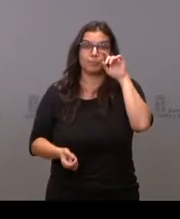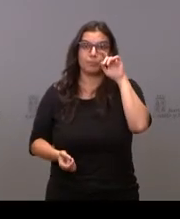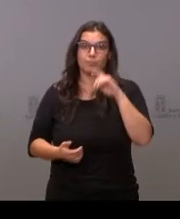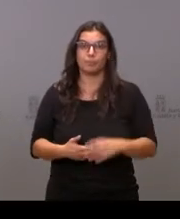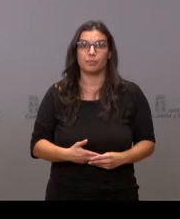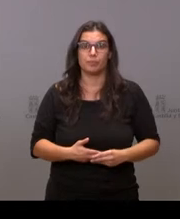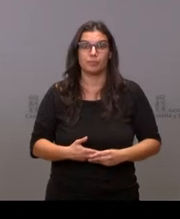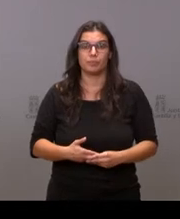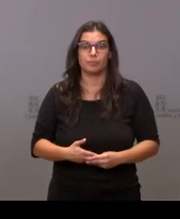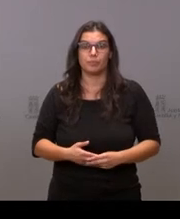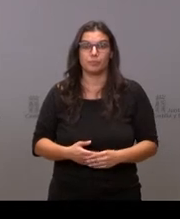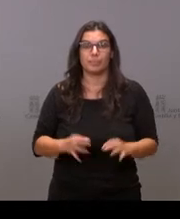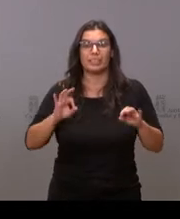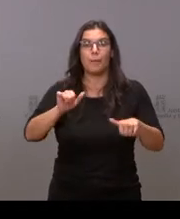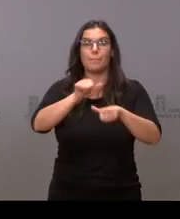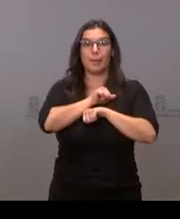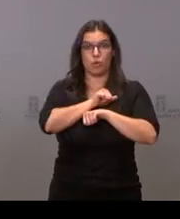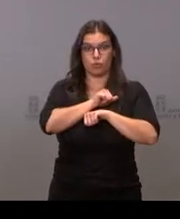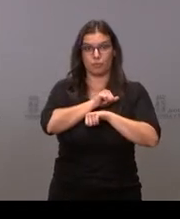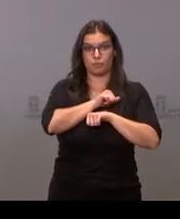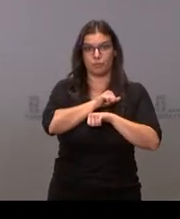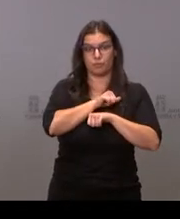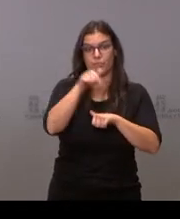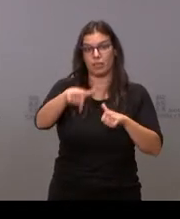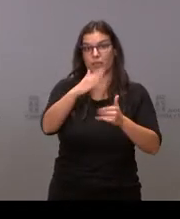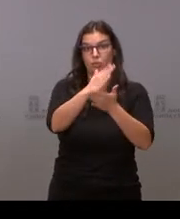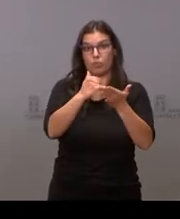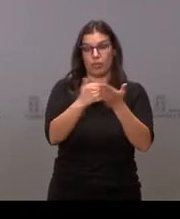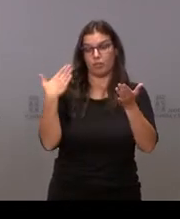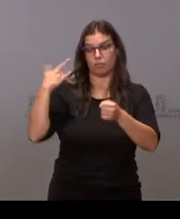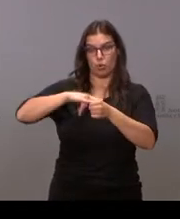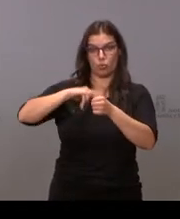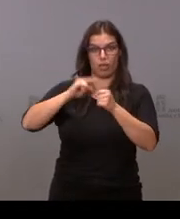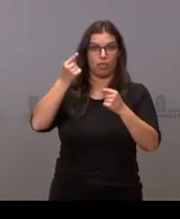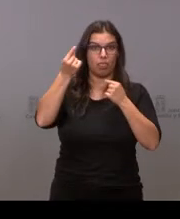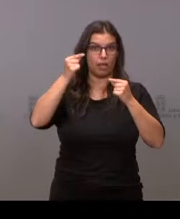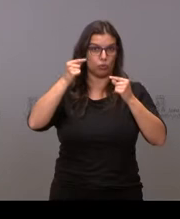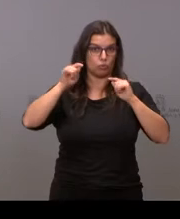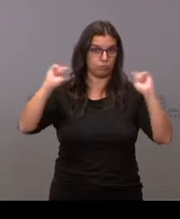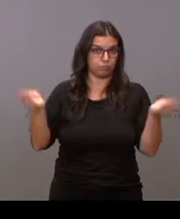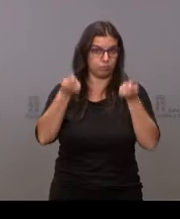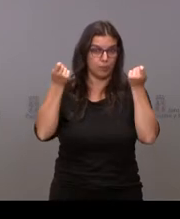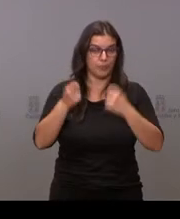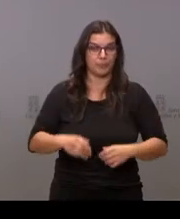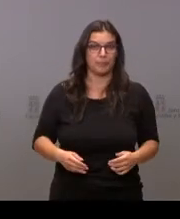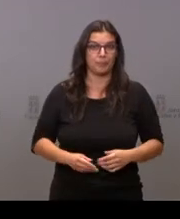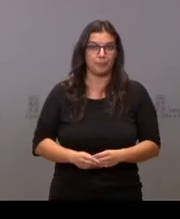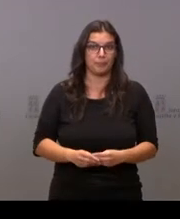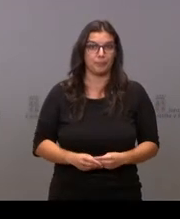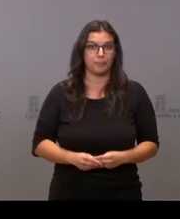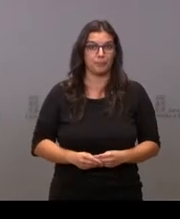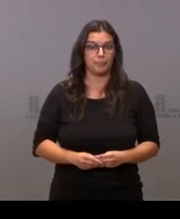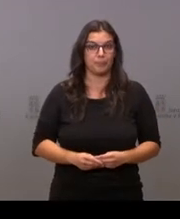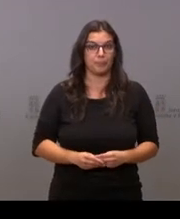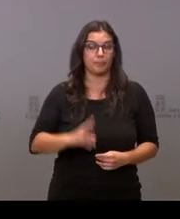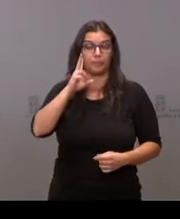del paro en nuestra comunidad, que se conoció este lunes. Esta es, como